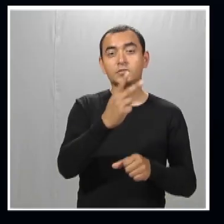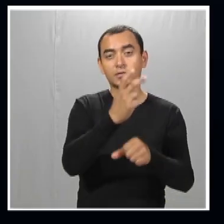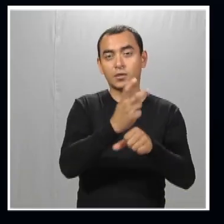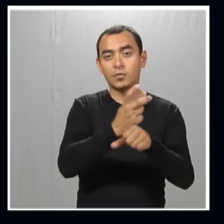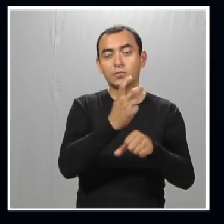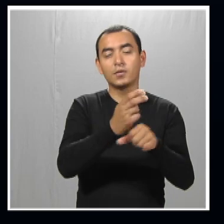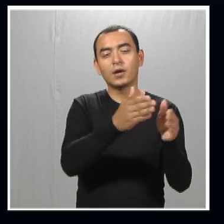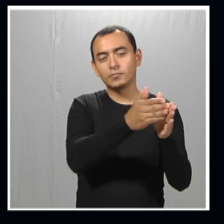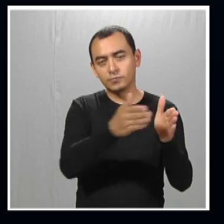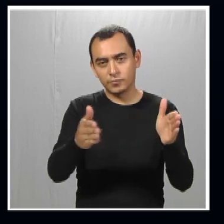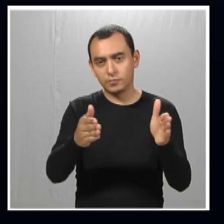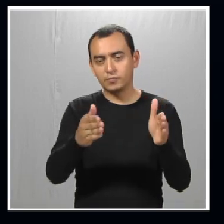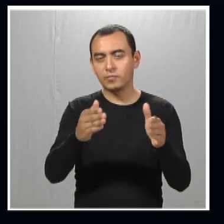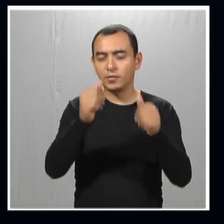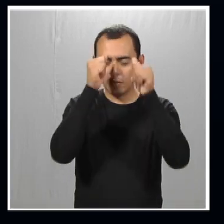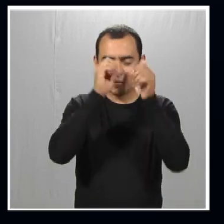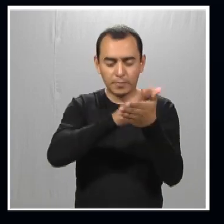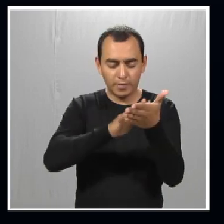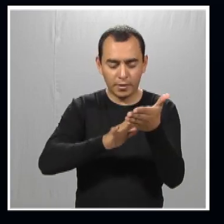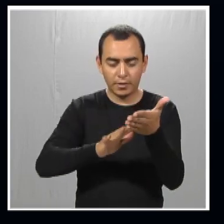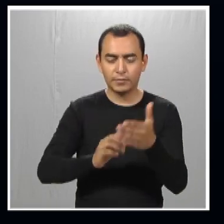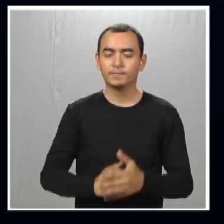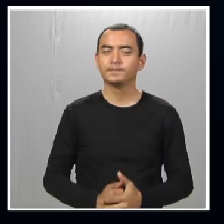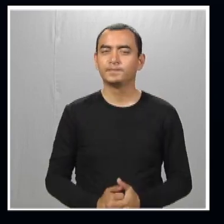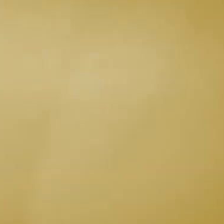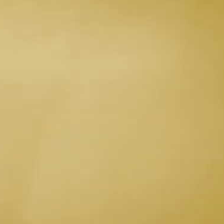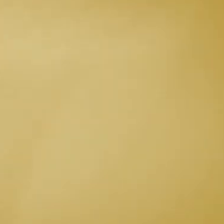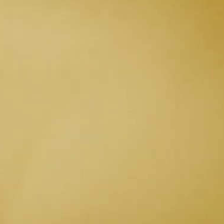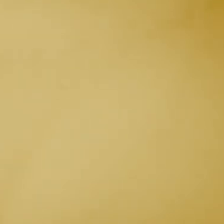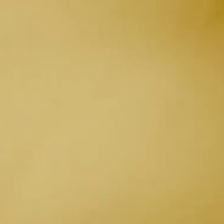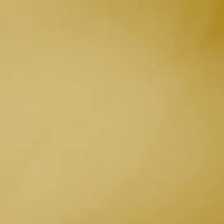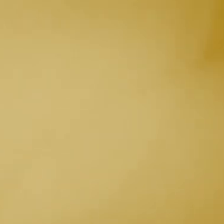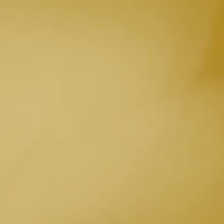Esto fue la serie 2 del sistema braille integral.